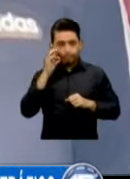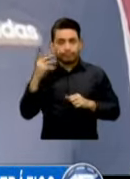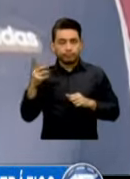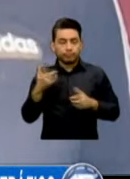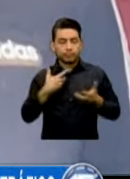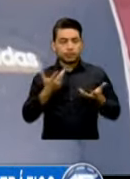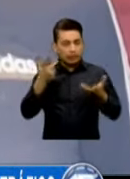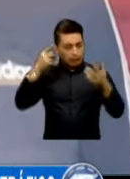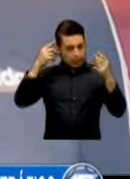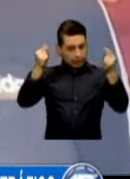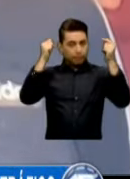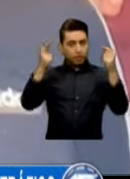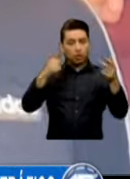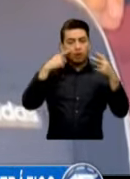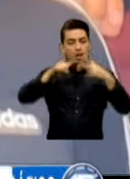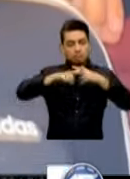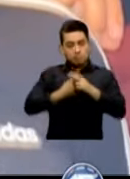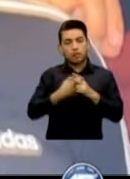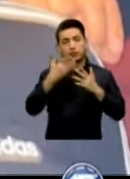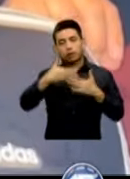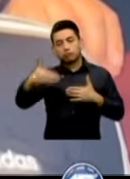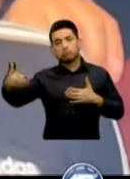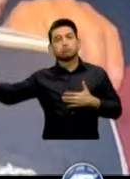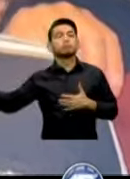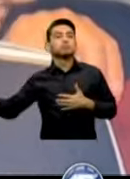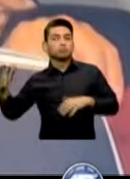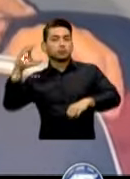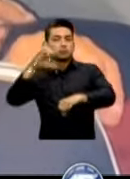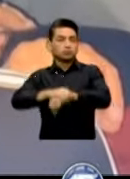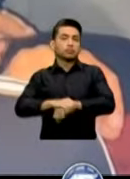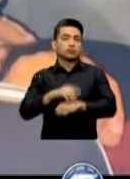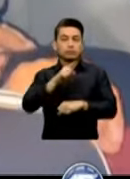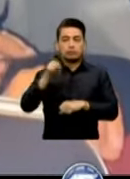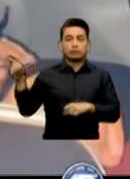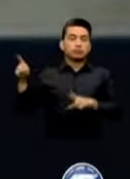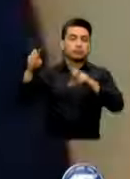Inmediato Para poder Capturar A estas personas